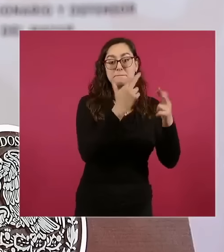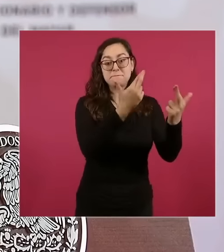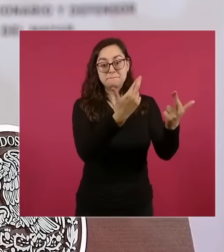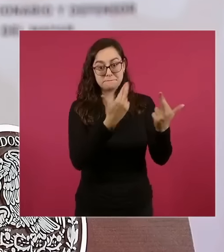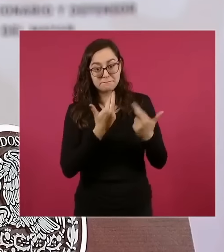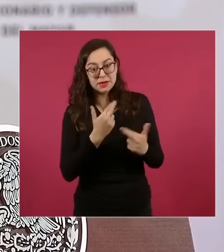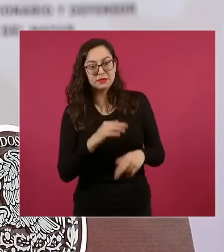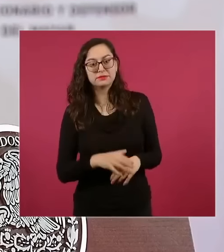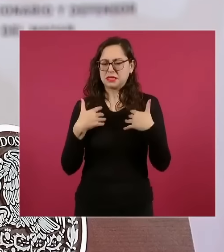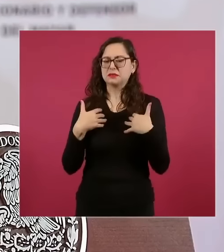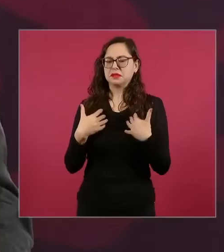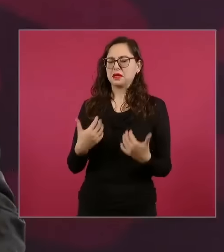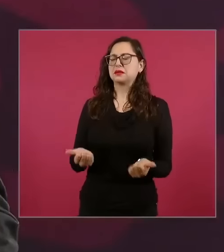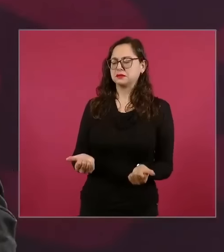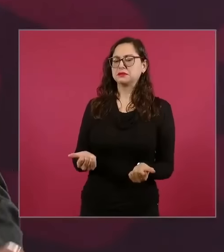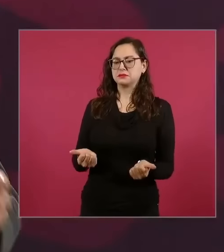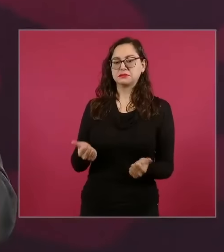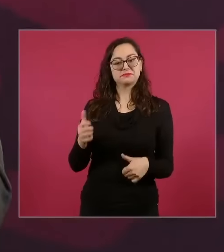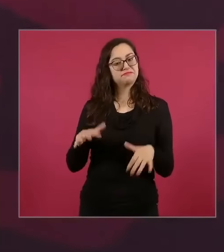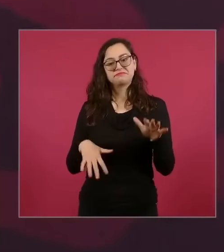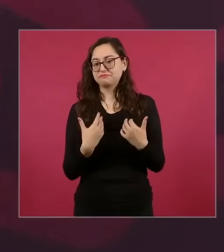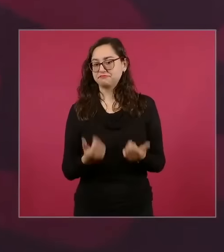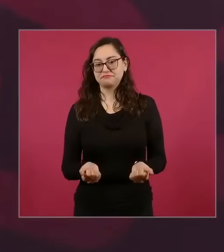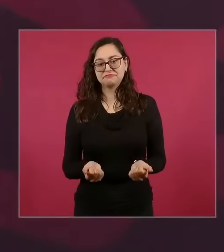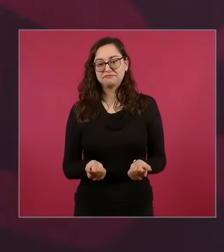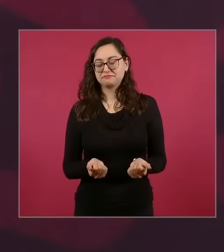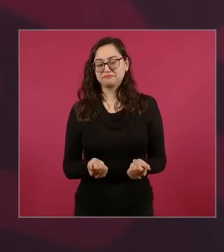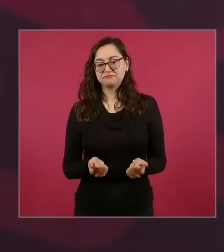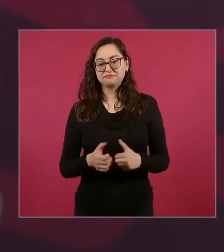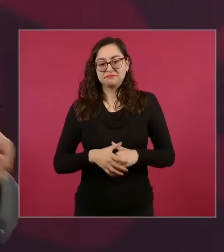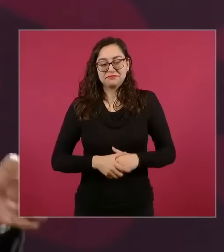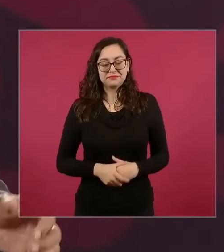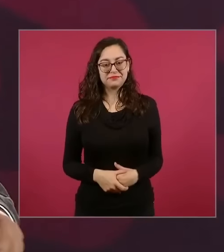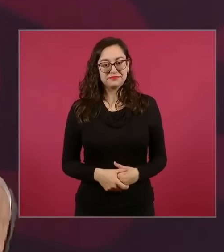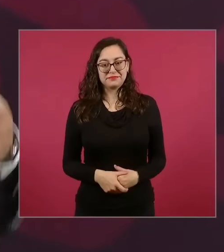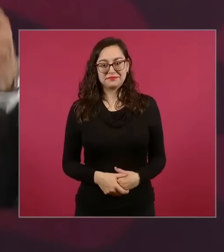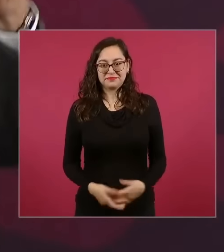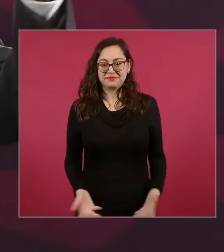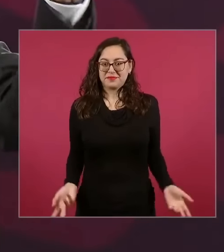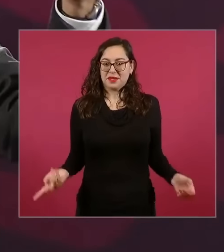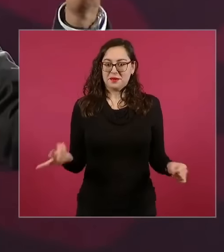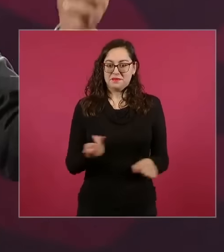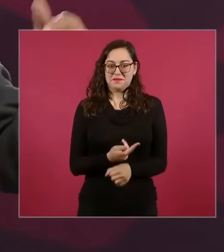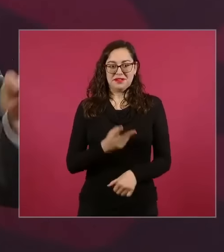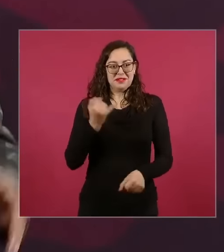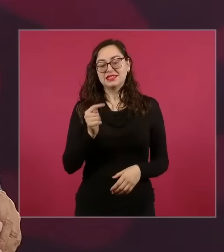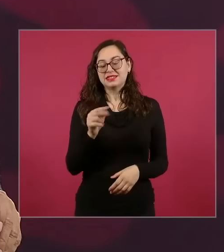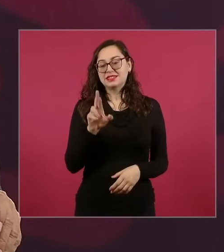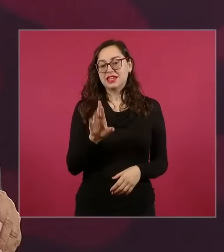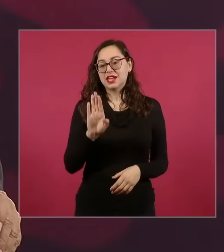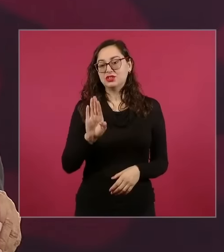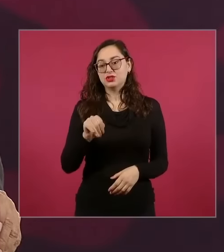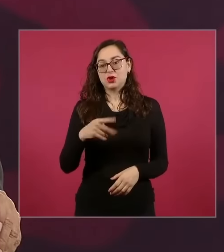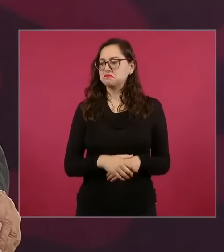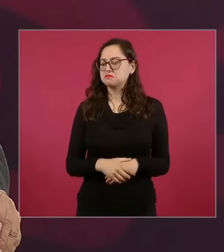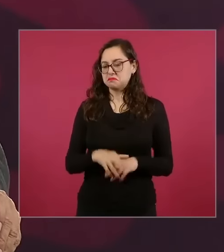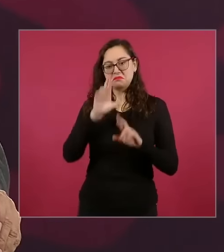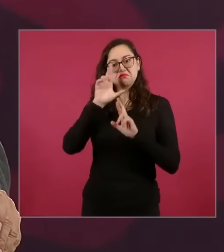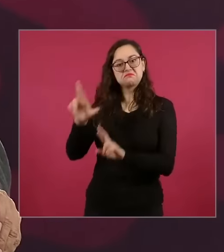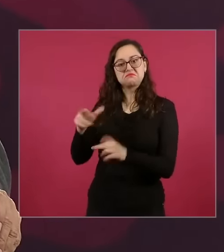política de buena vecindad parece increíble, pero nos entendimos con el presidente Trump, porque